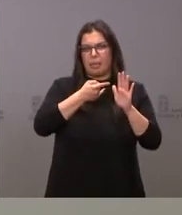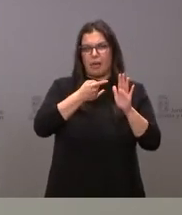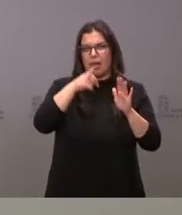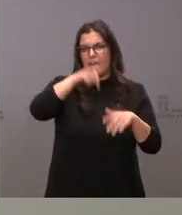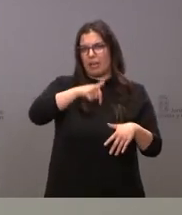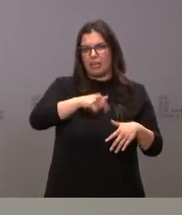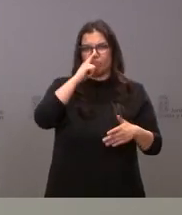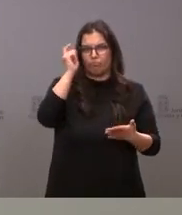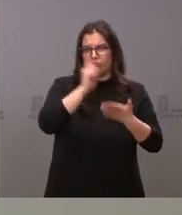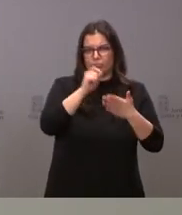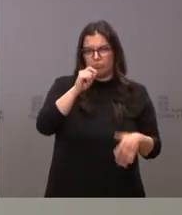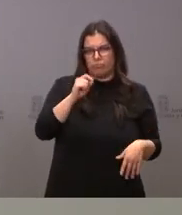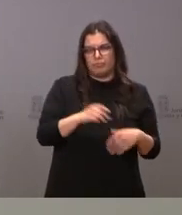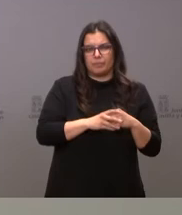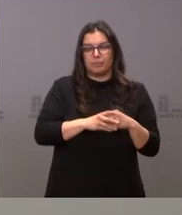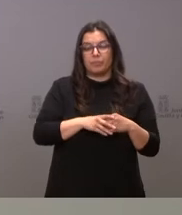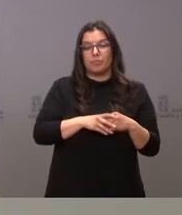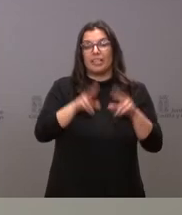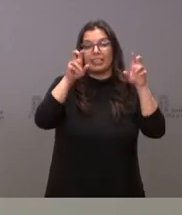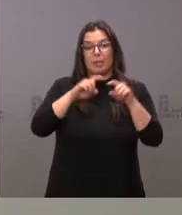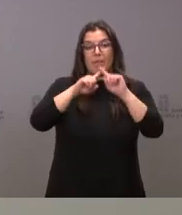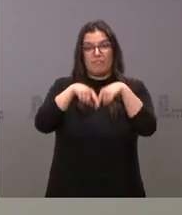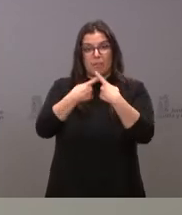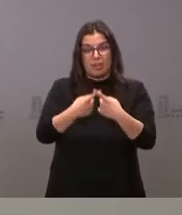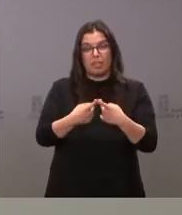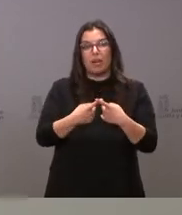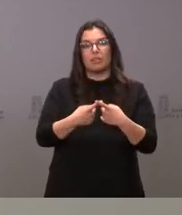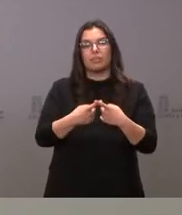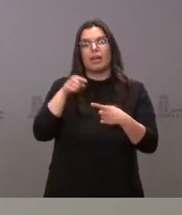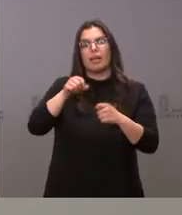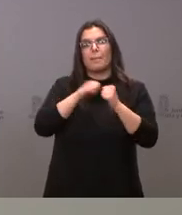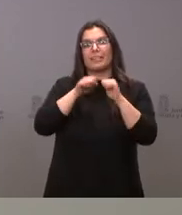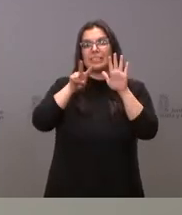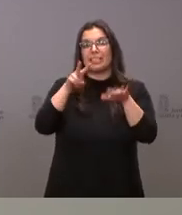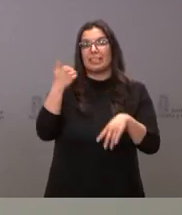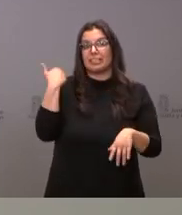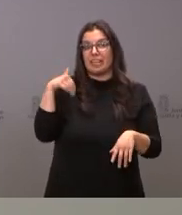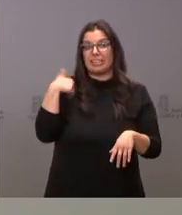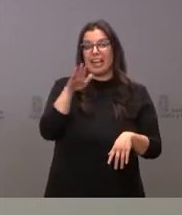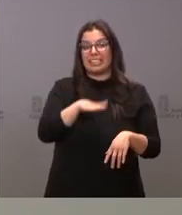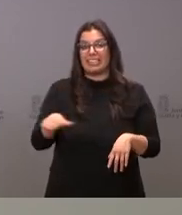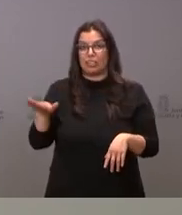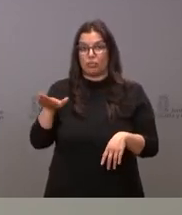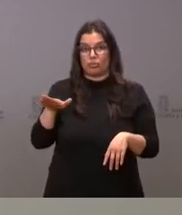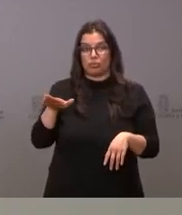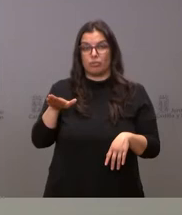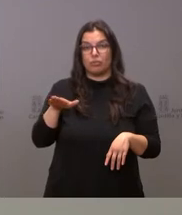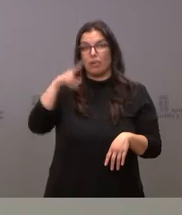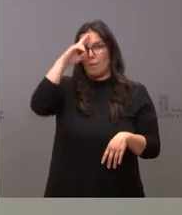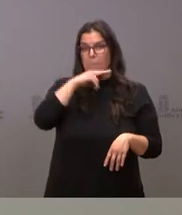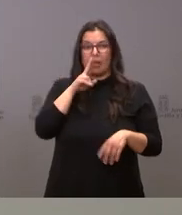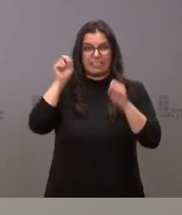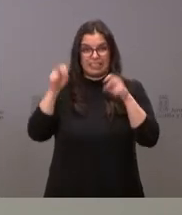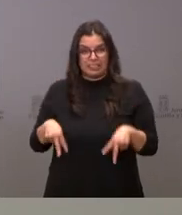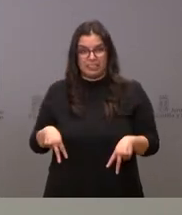comunidad autónoma, este es Acil. En el ámbito de la familia, son 27 ya los menores extranjeros no acompañados